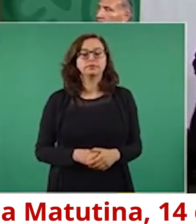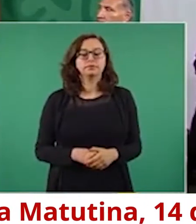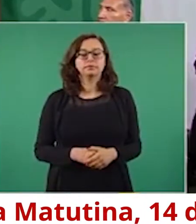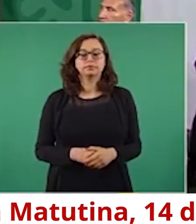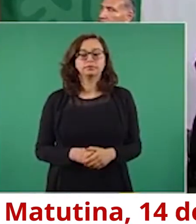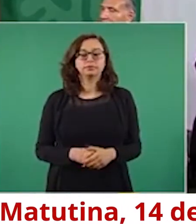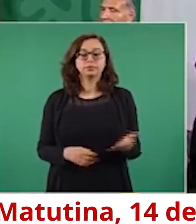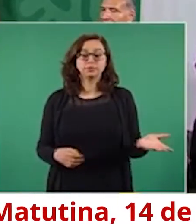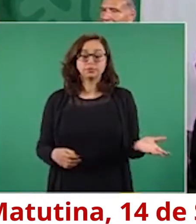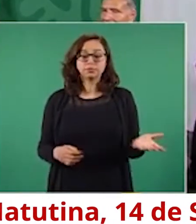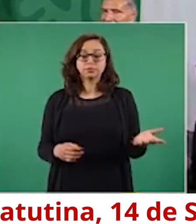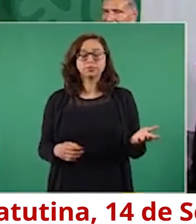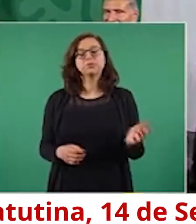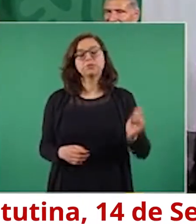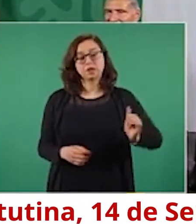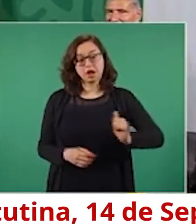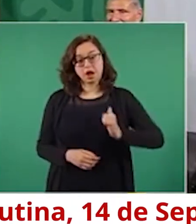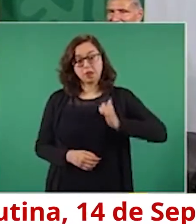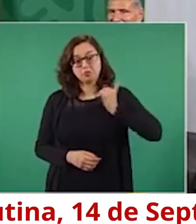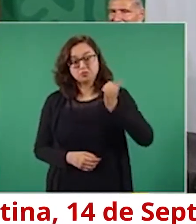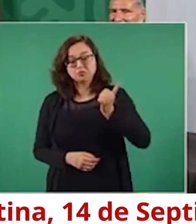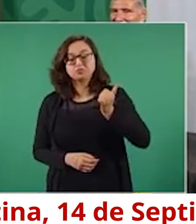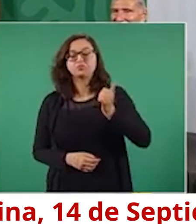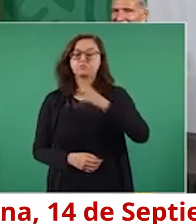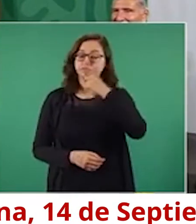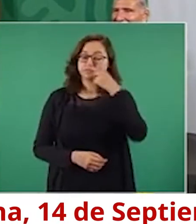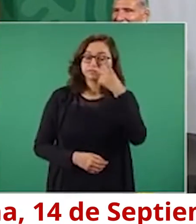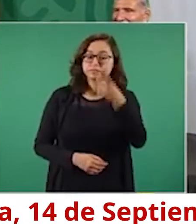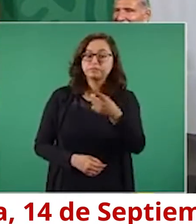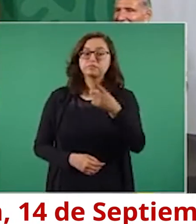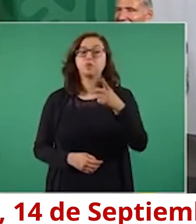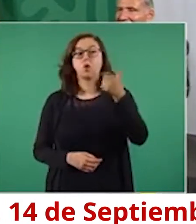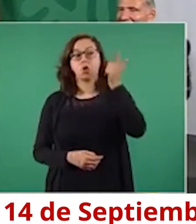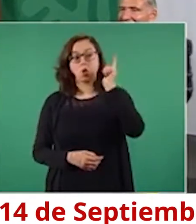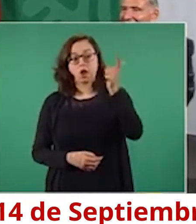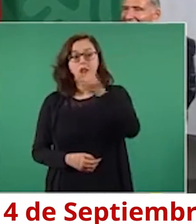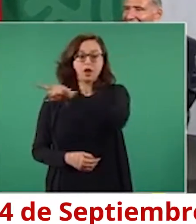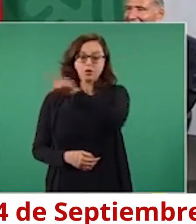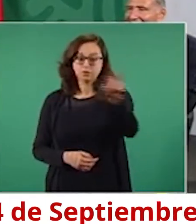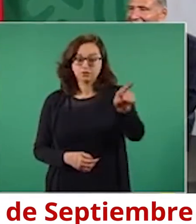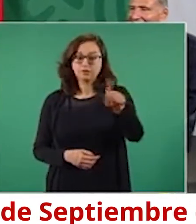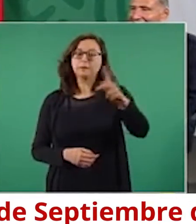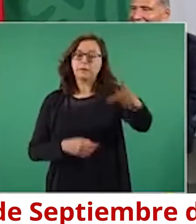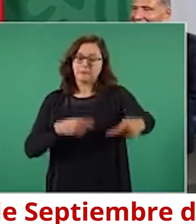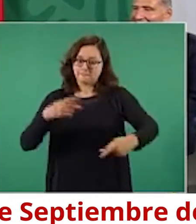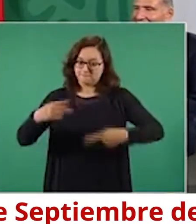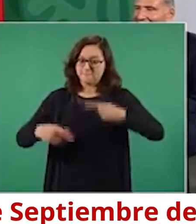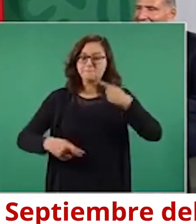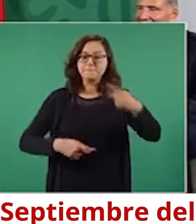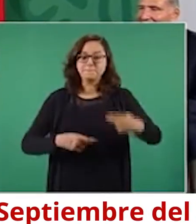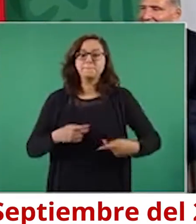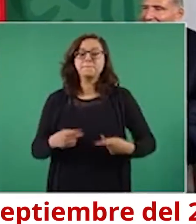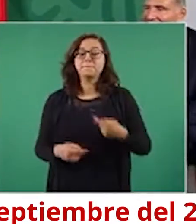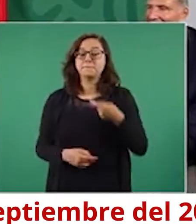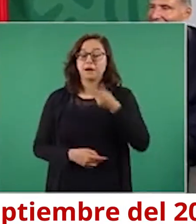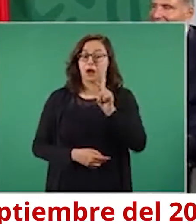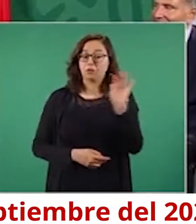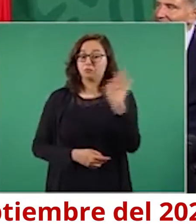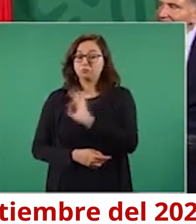pregunten después, pero si no me preguntan, pues aprovecho.